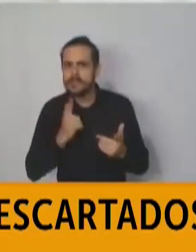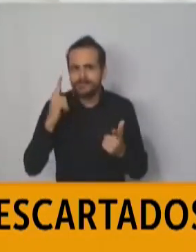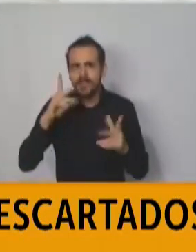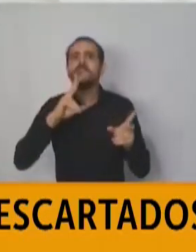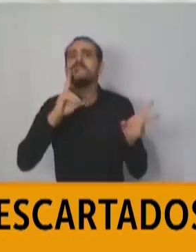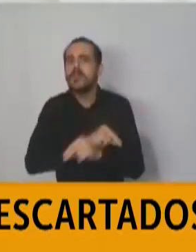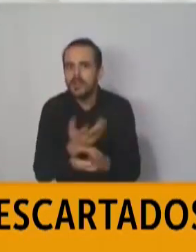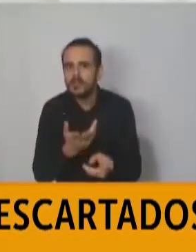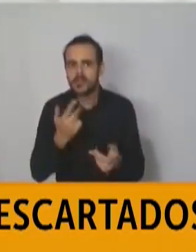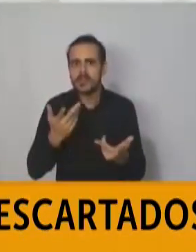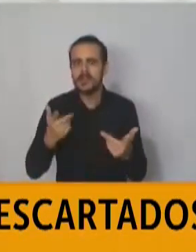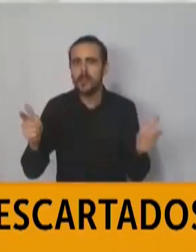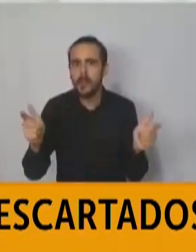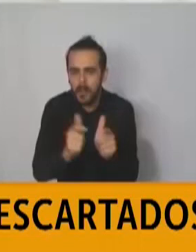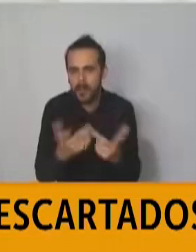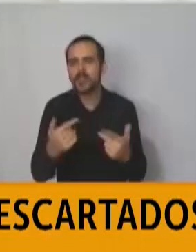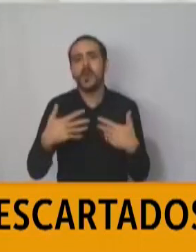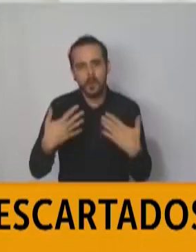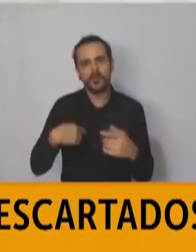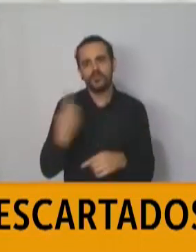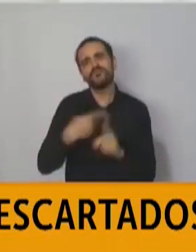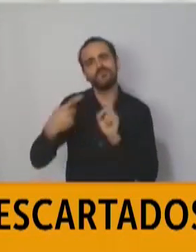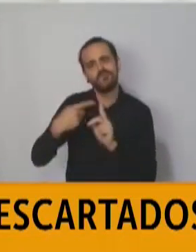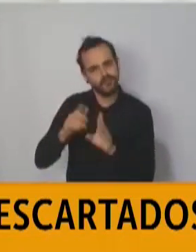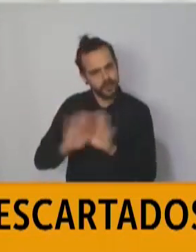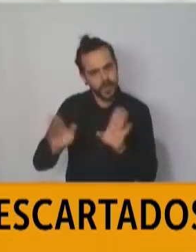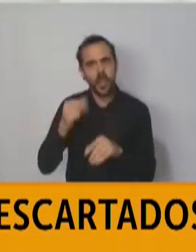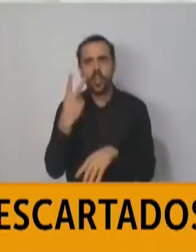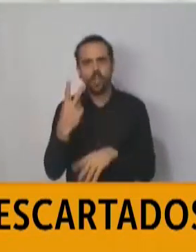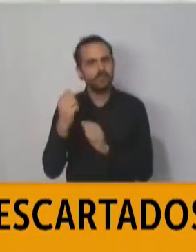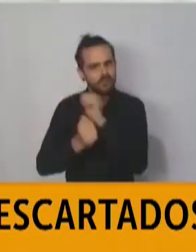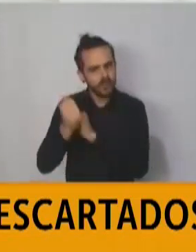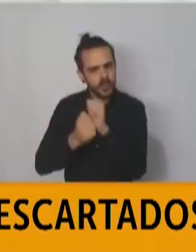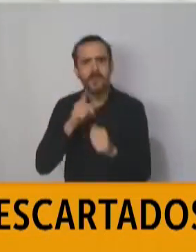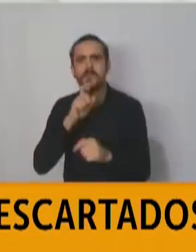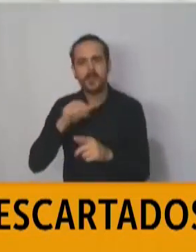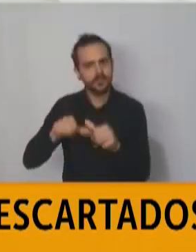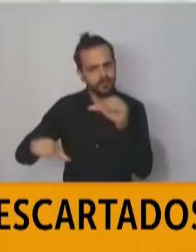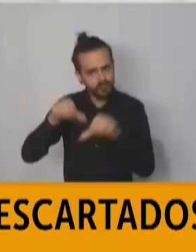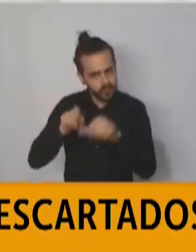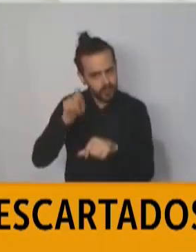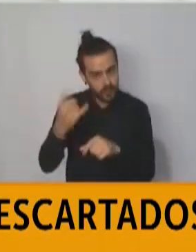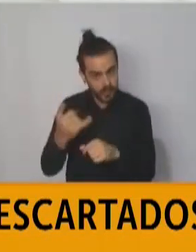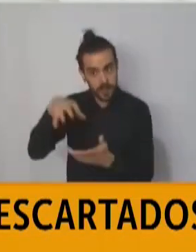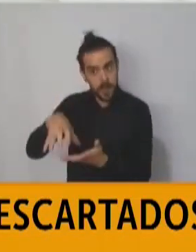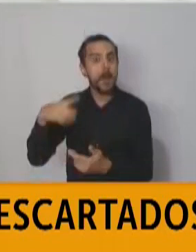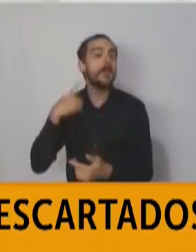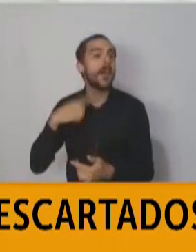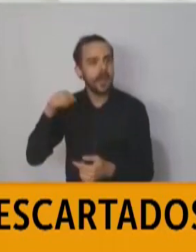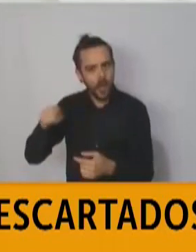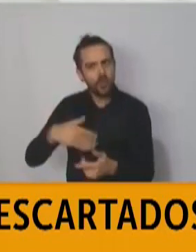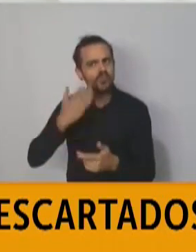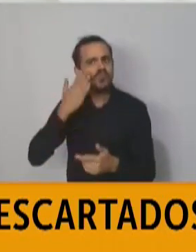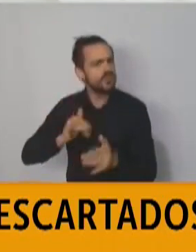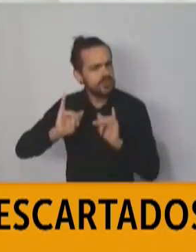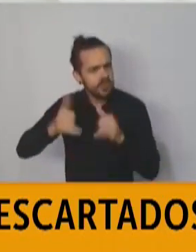abastecimiento, hemos tomado contacto con dos industrias farmacéuticas de nuestro parque industrial acá de Paraná, las cuales con muy buena